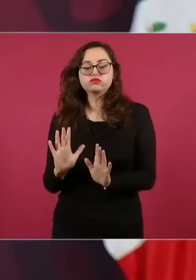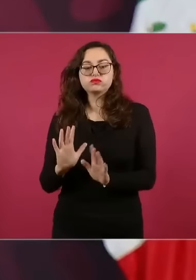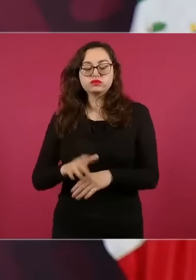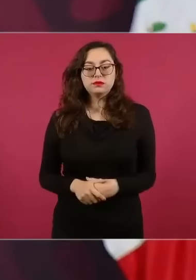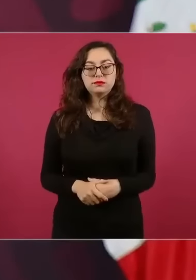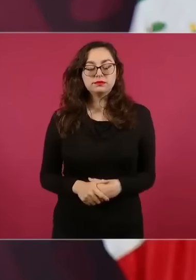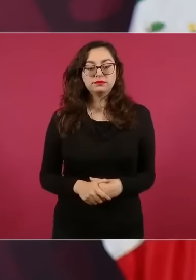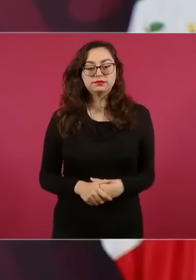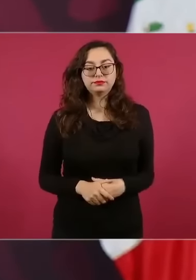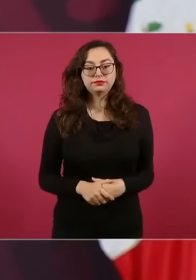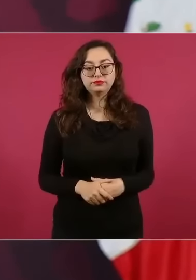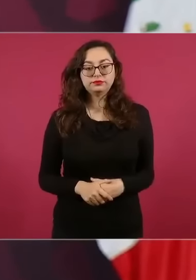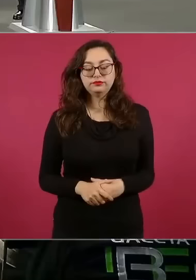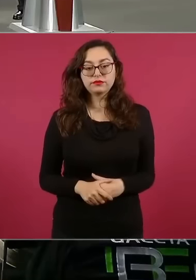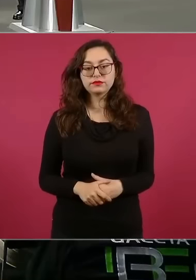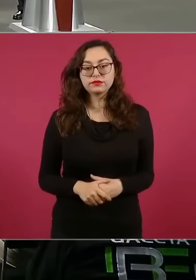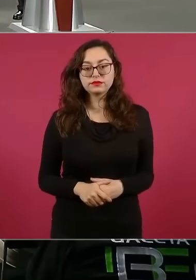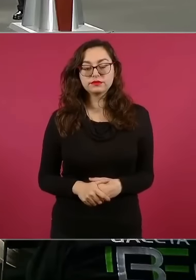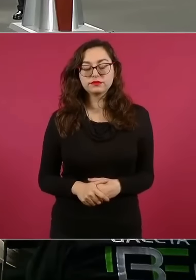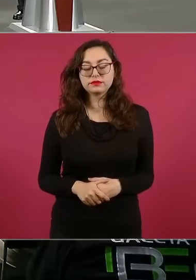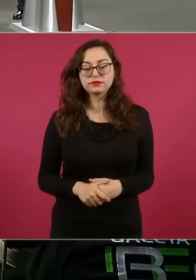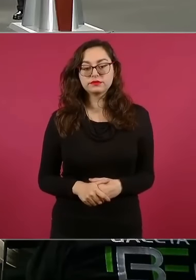Es una burda